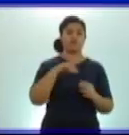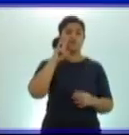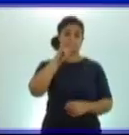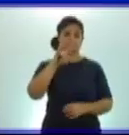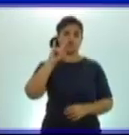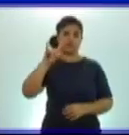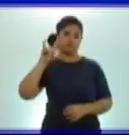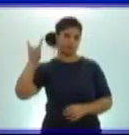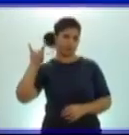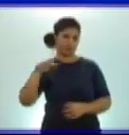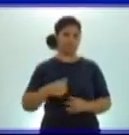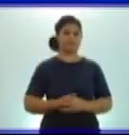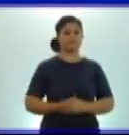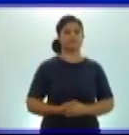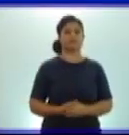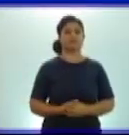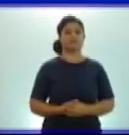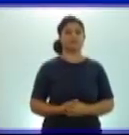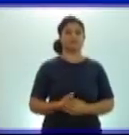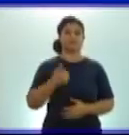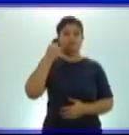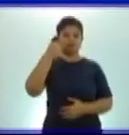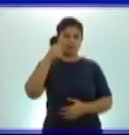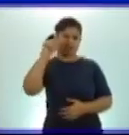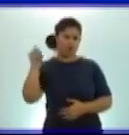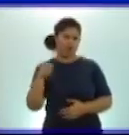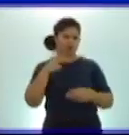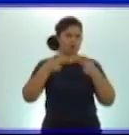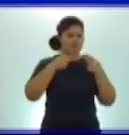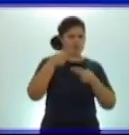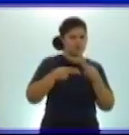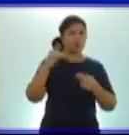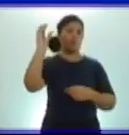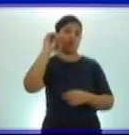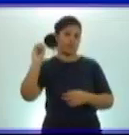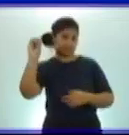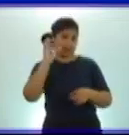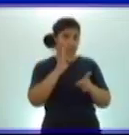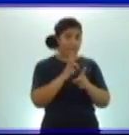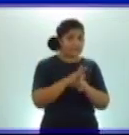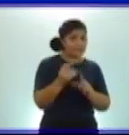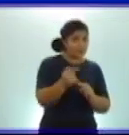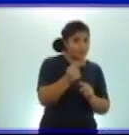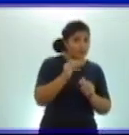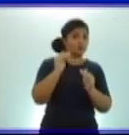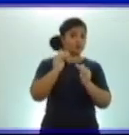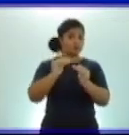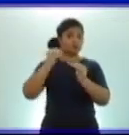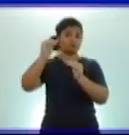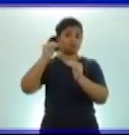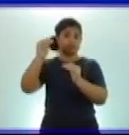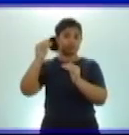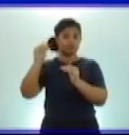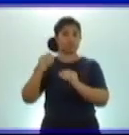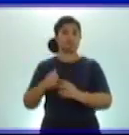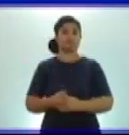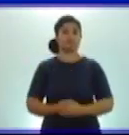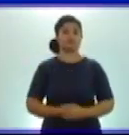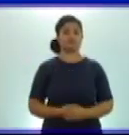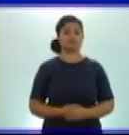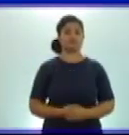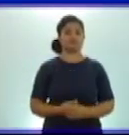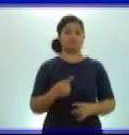¿qué queremos en el inciso A? Que los ordenen comenzando por el menor. En el inciso B, determinar el lugar posicional del dígito 9,